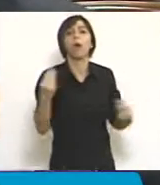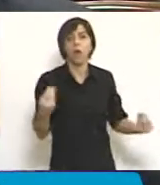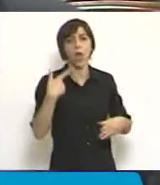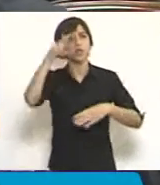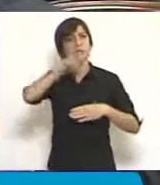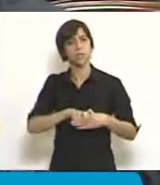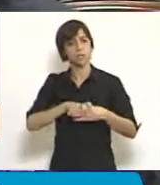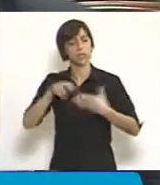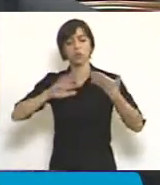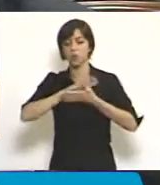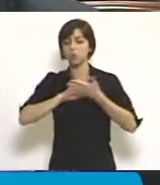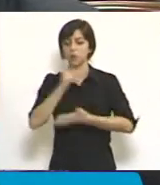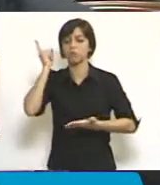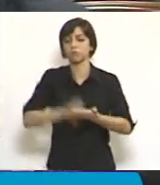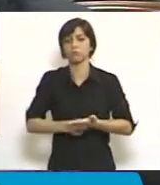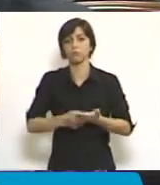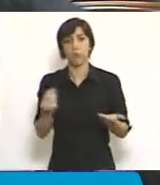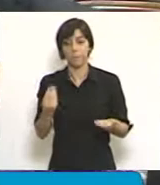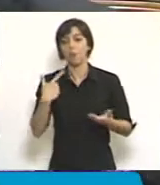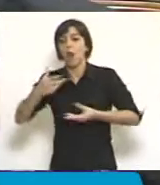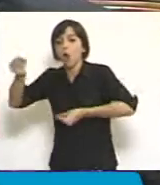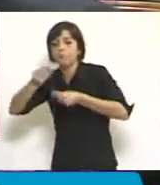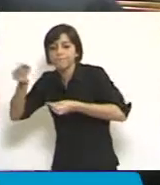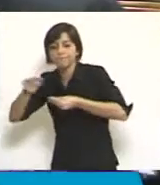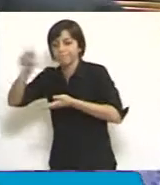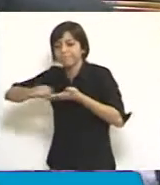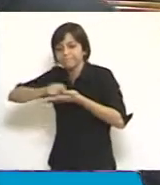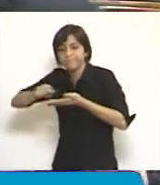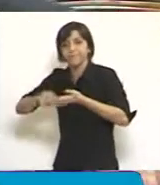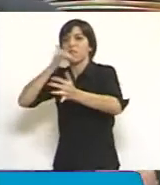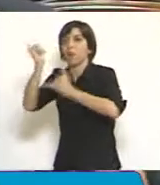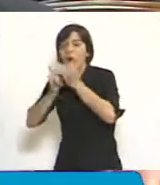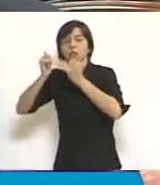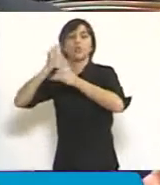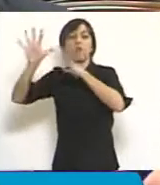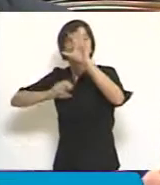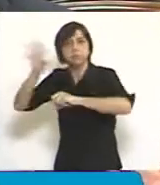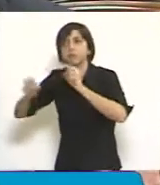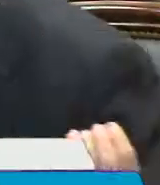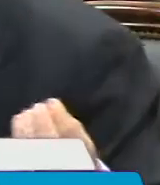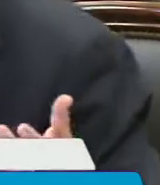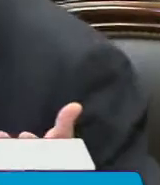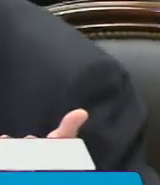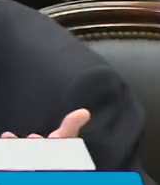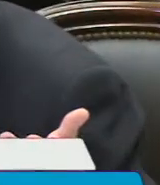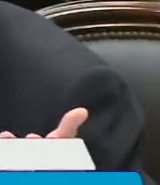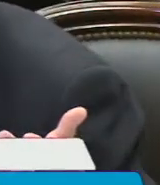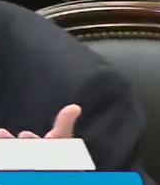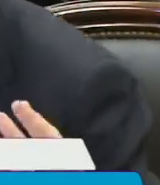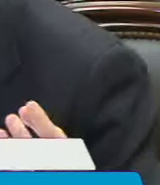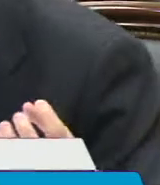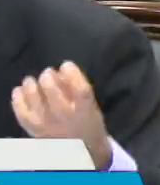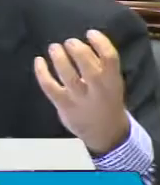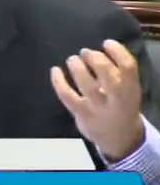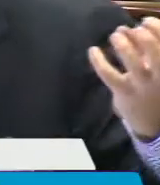ese es el principio, todo el corazón del armado administrativo está en una oficina separada del juzgado. ¿Por qué es importante esto?